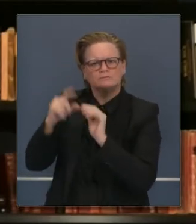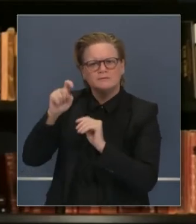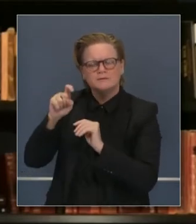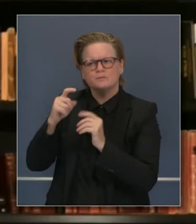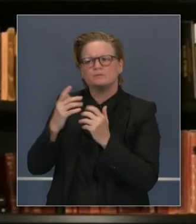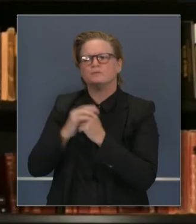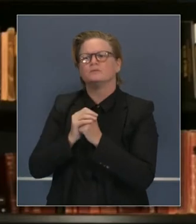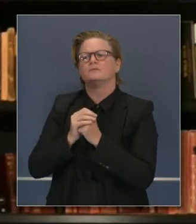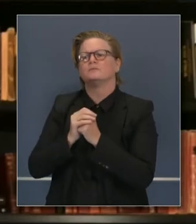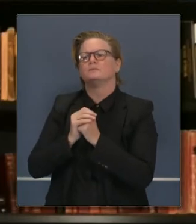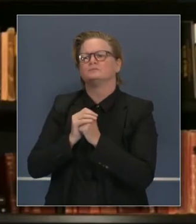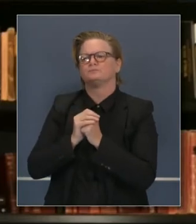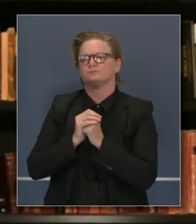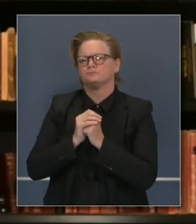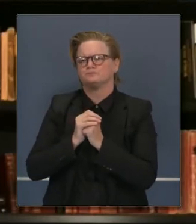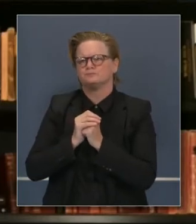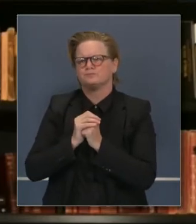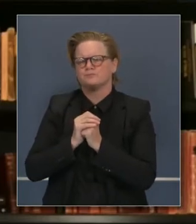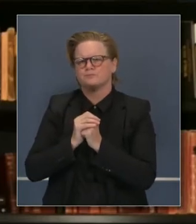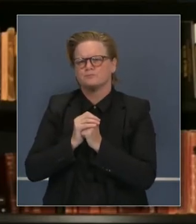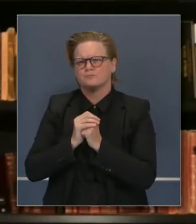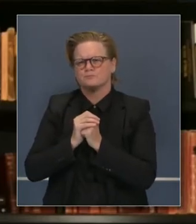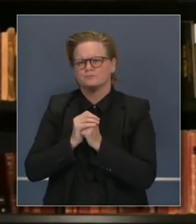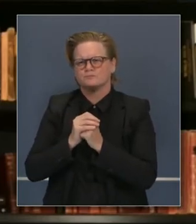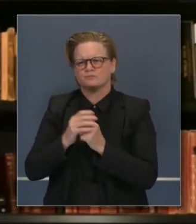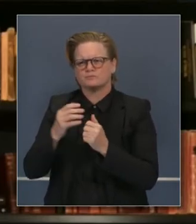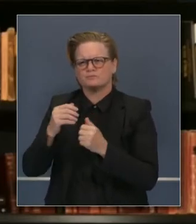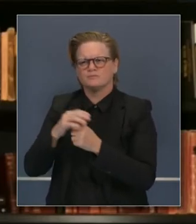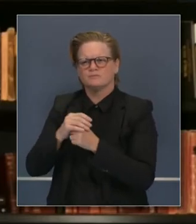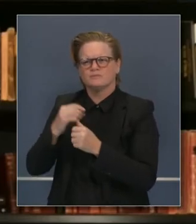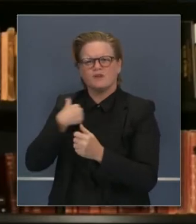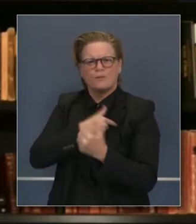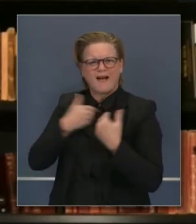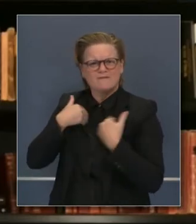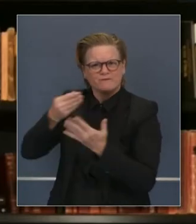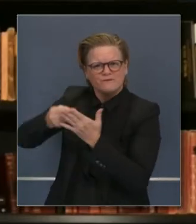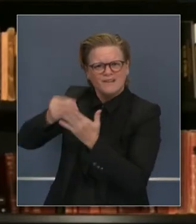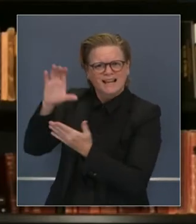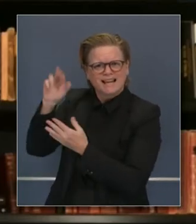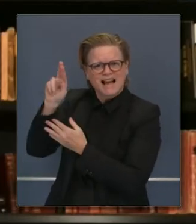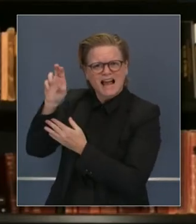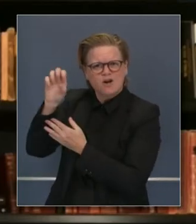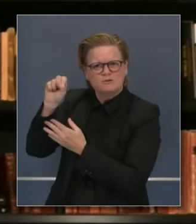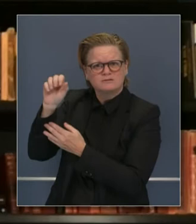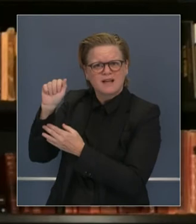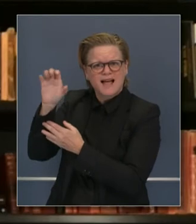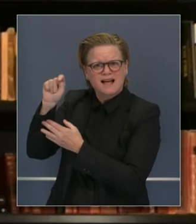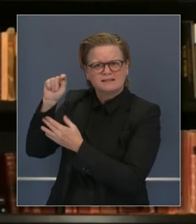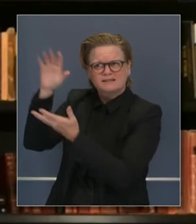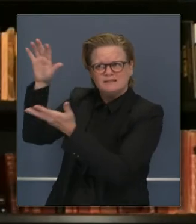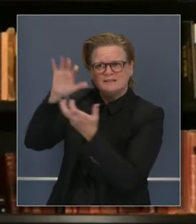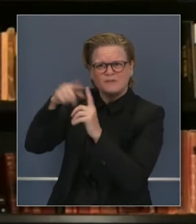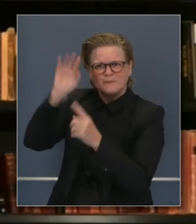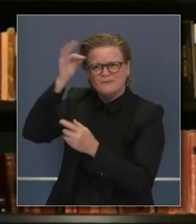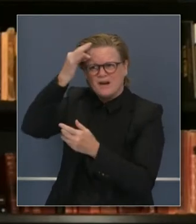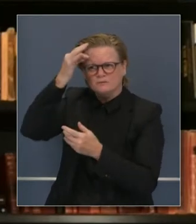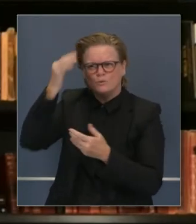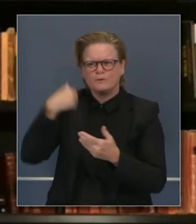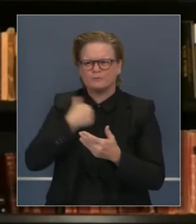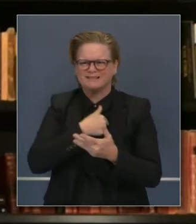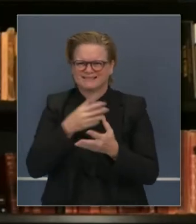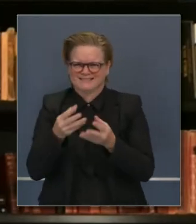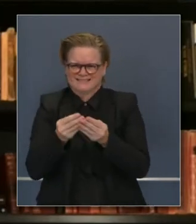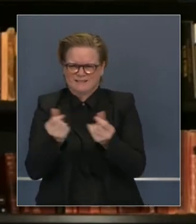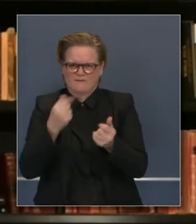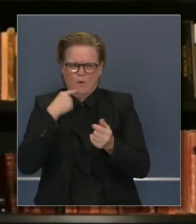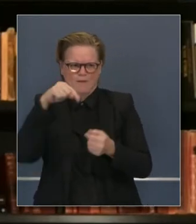pero queremos ser firmes. Tenemos dólares para ayudar CARES Act. Tenemos dólares apartados específicamente para abordar esta